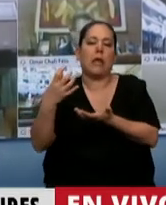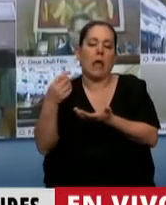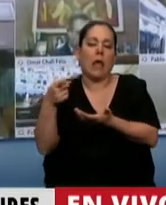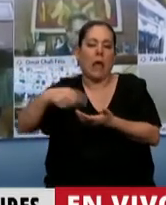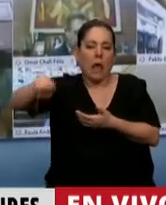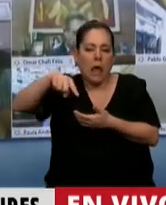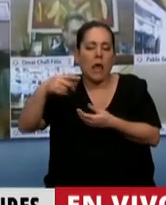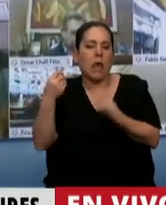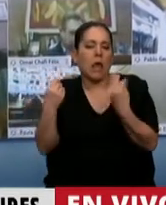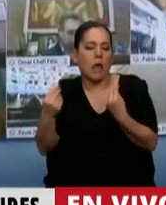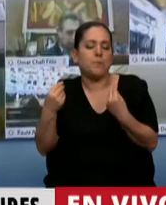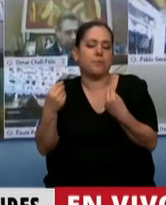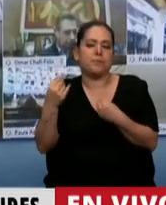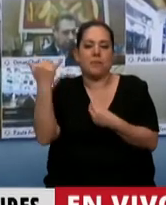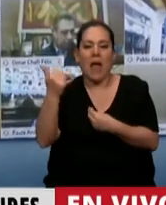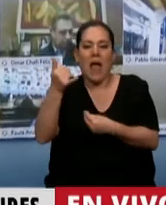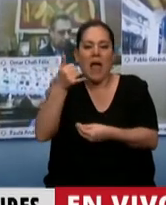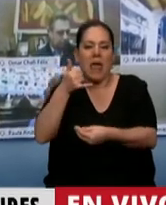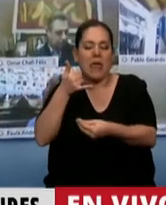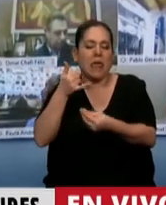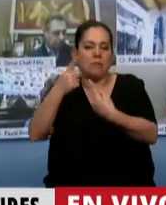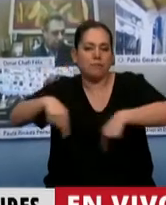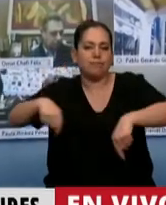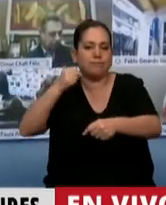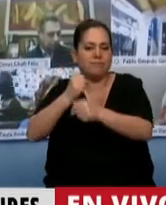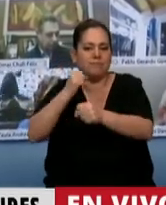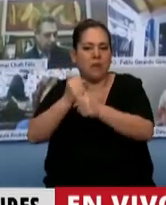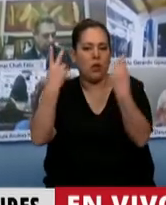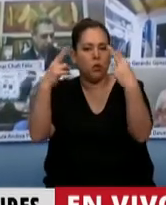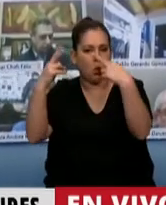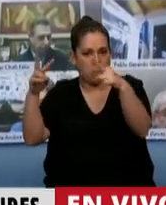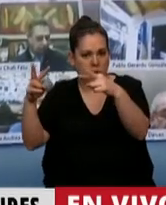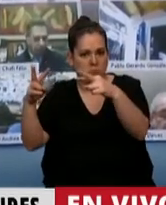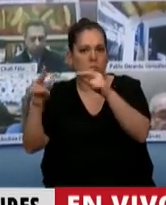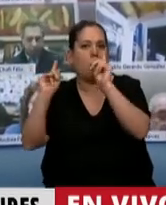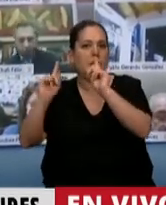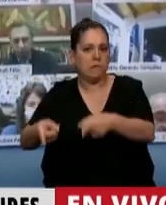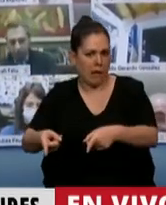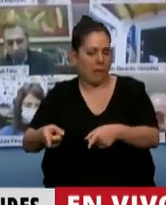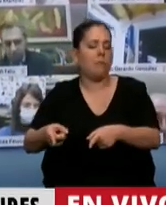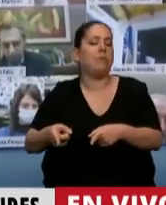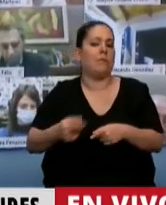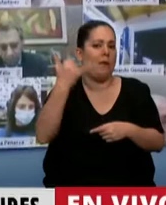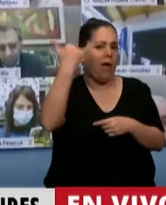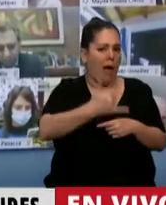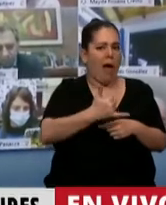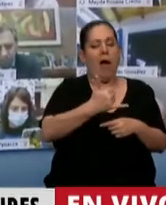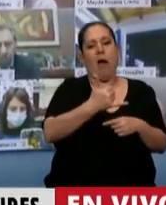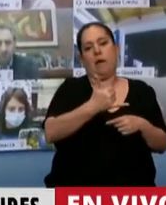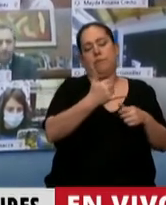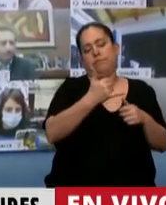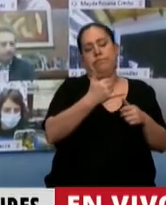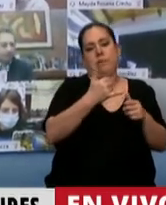algunas actividades turísticas, hasta tremendos holdings